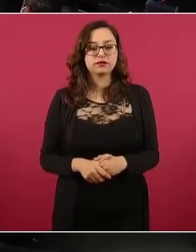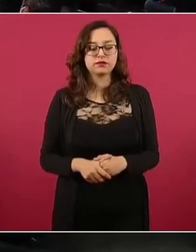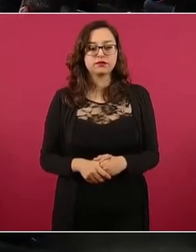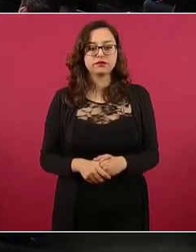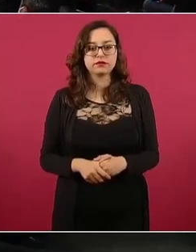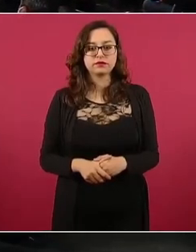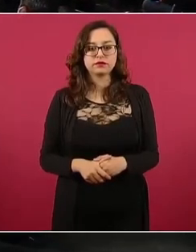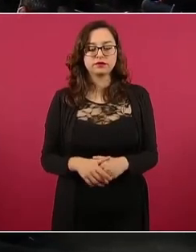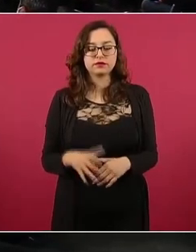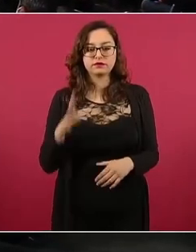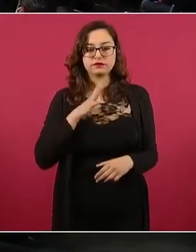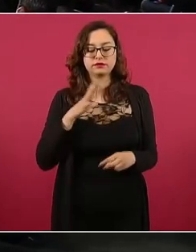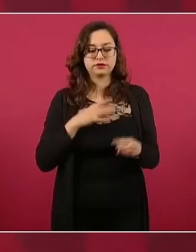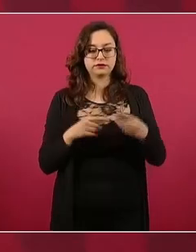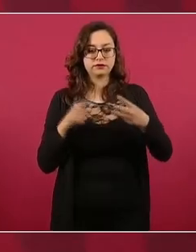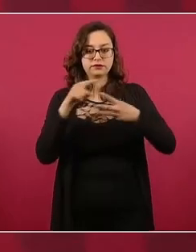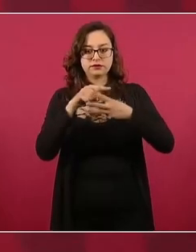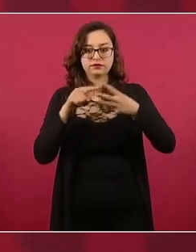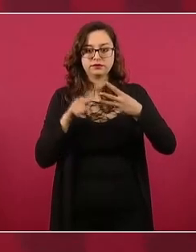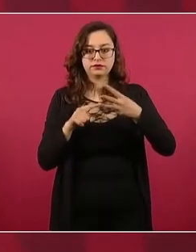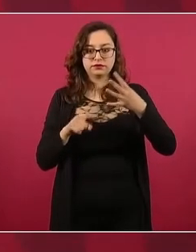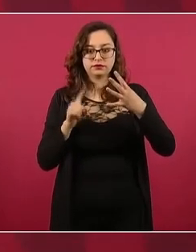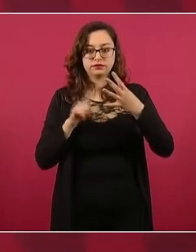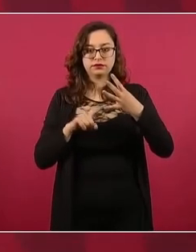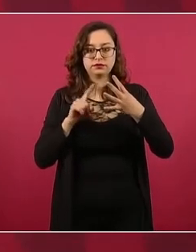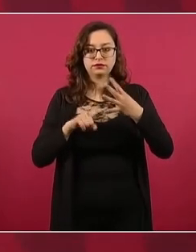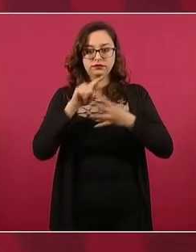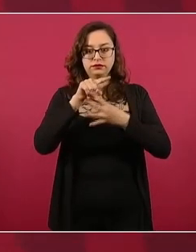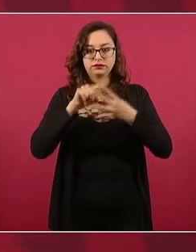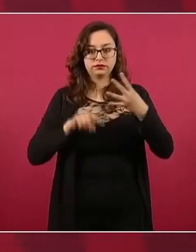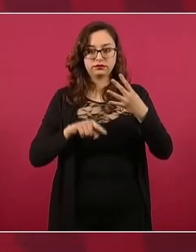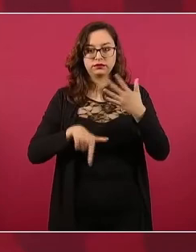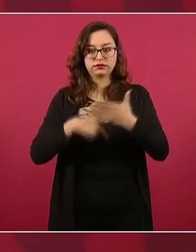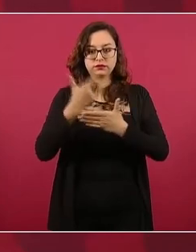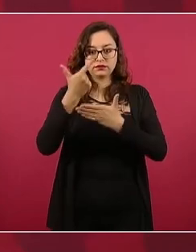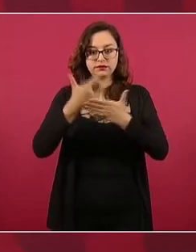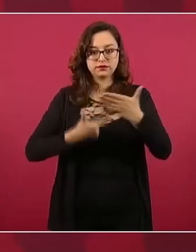tres, cuatro compañeros apuntados.